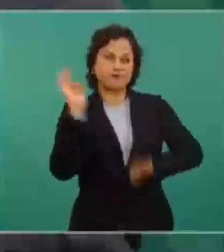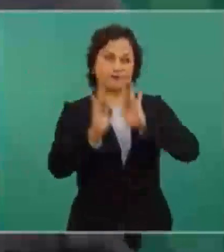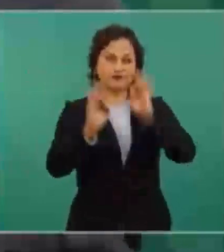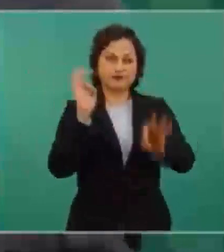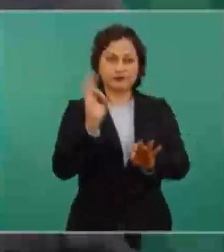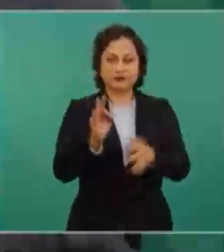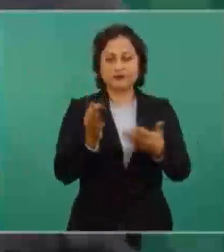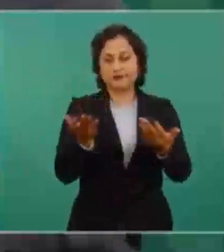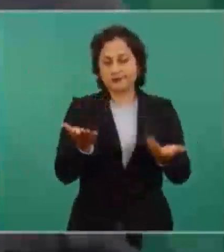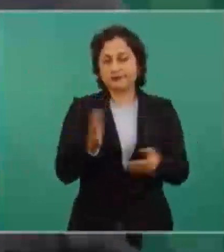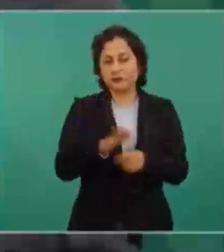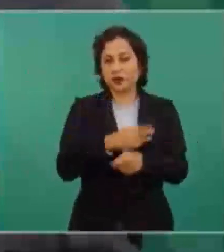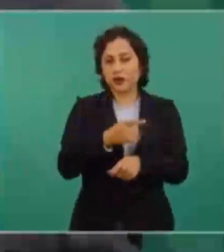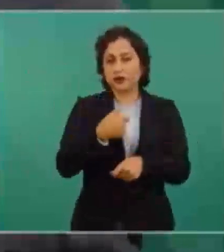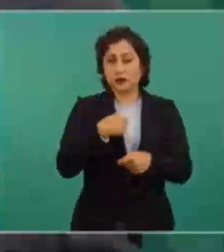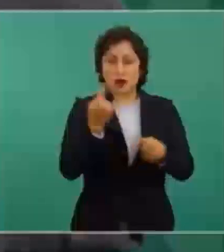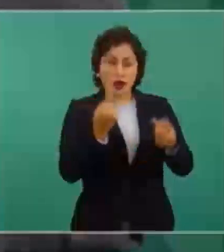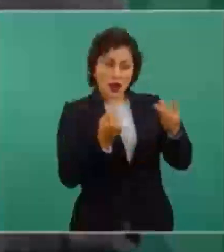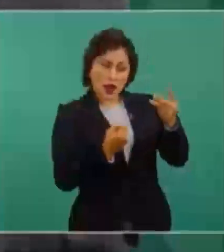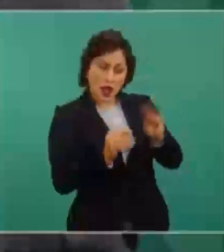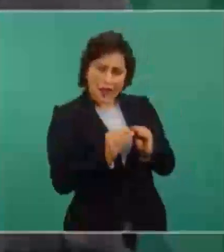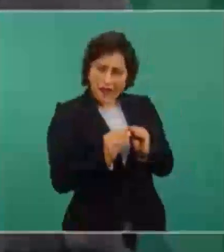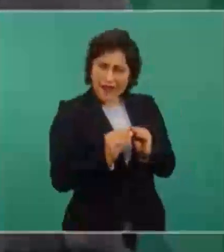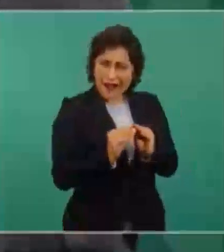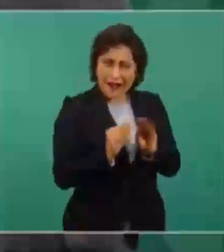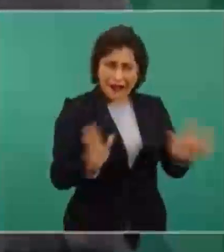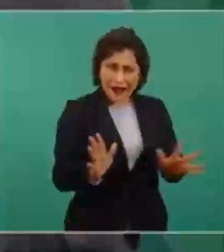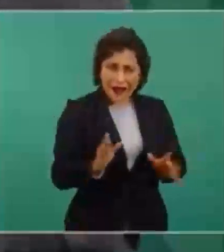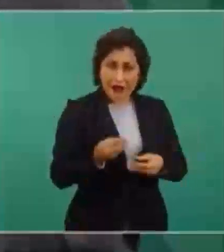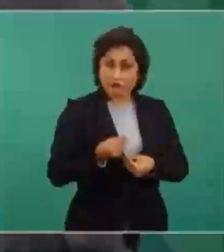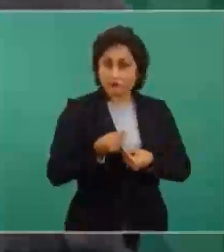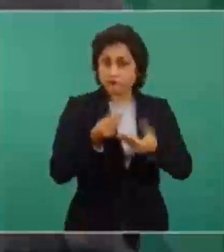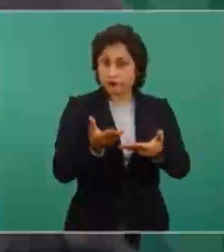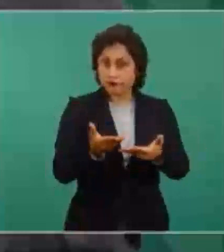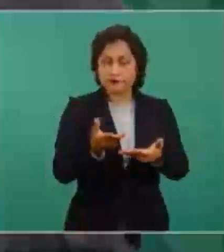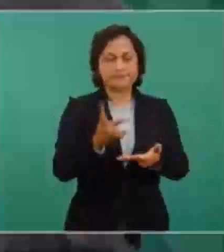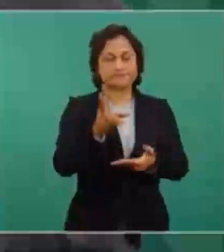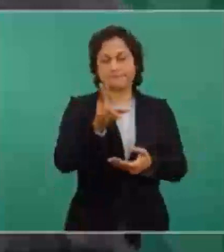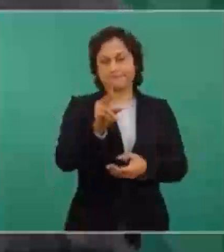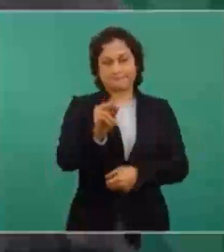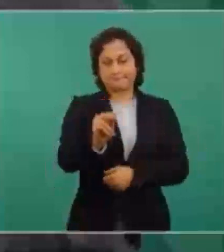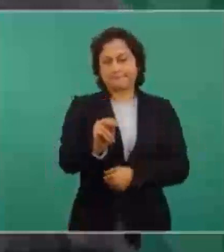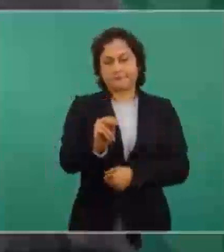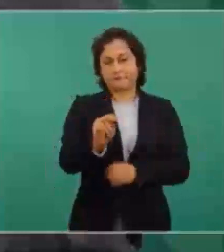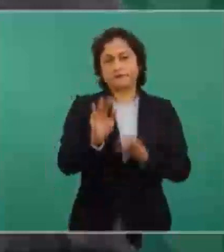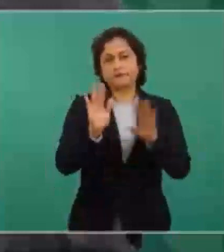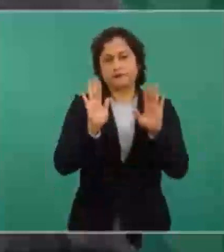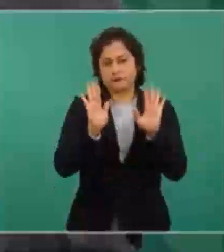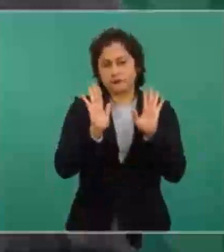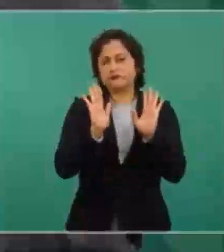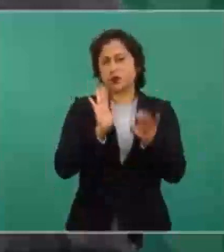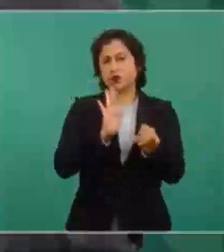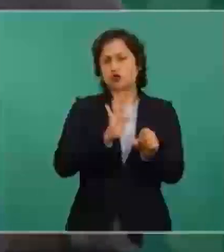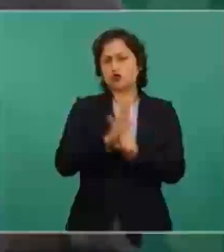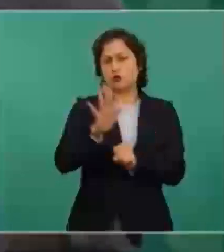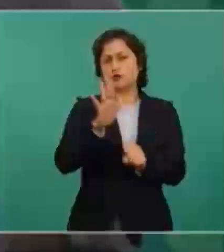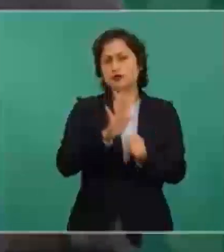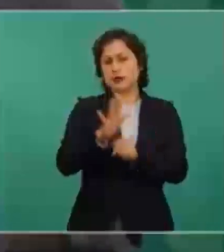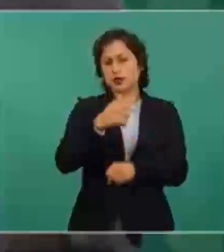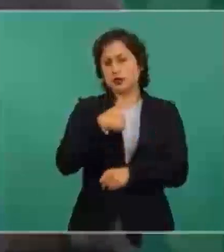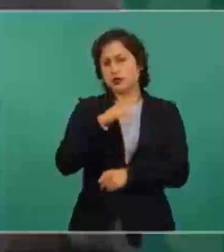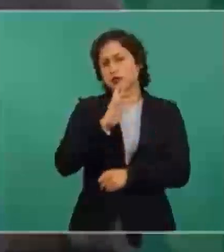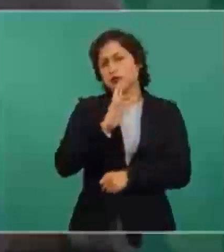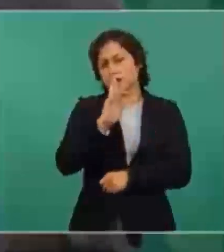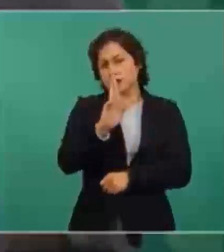cosas sobre esto, pero yo creo que es suficiente con el que te diga